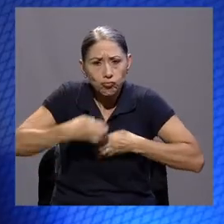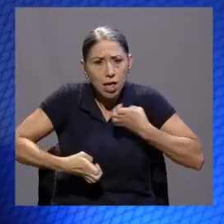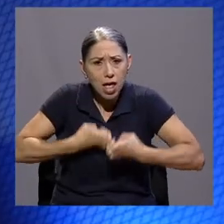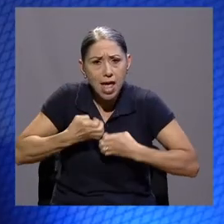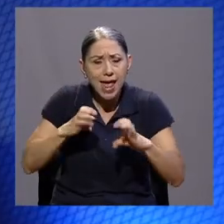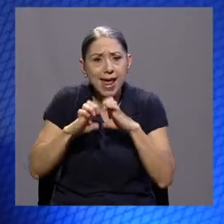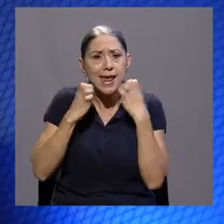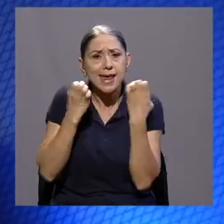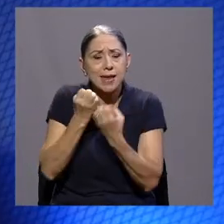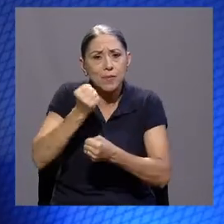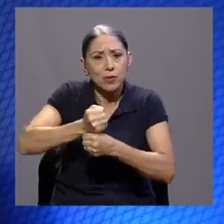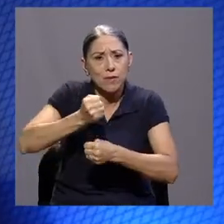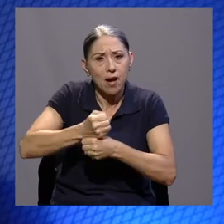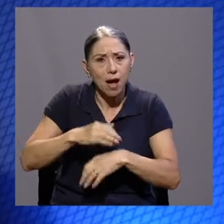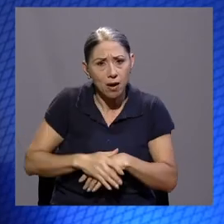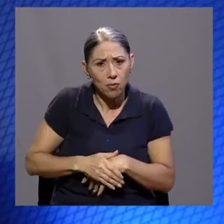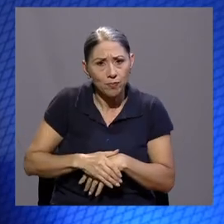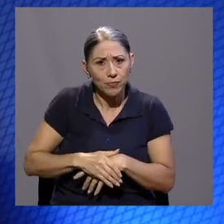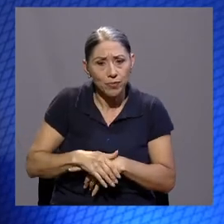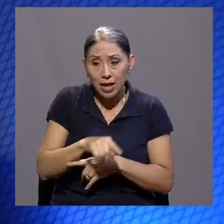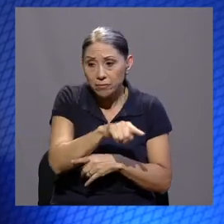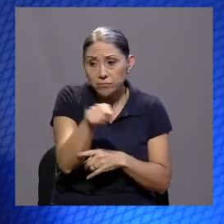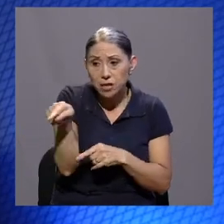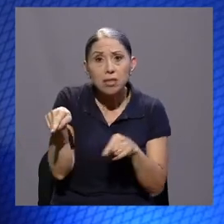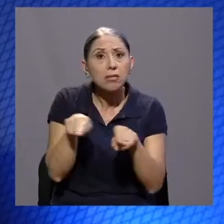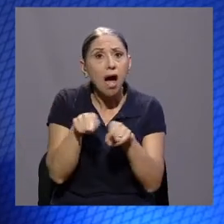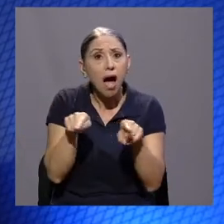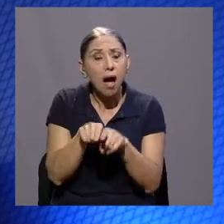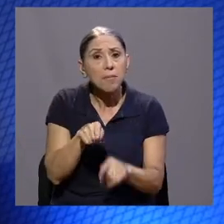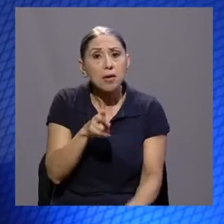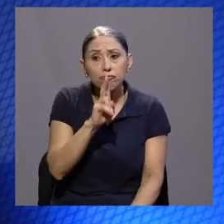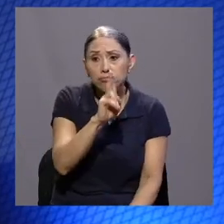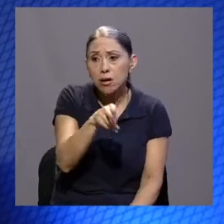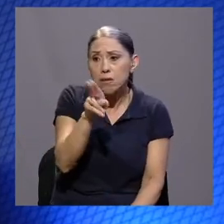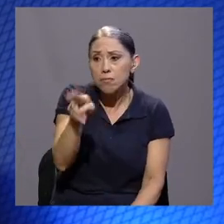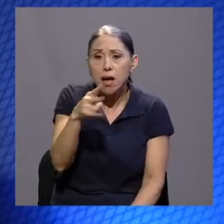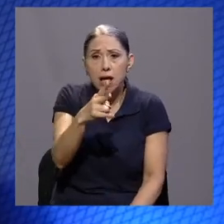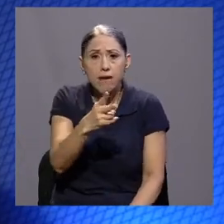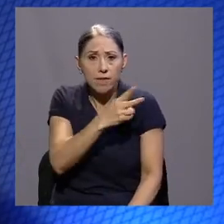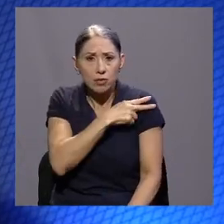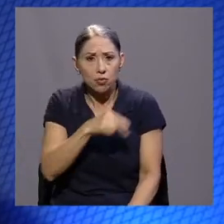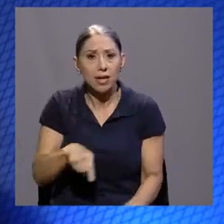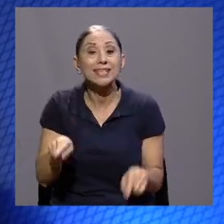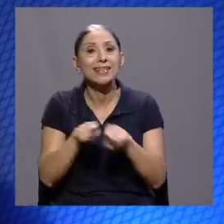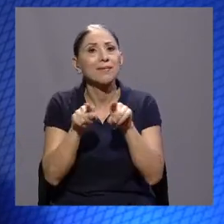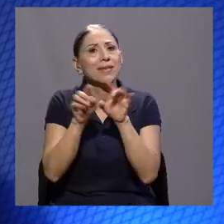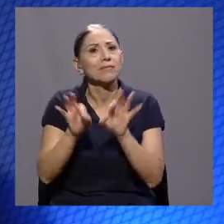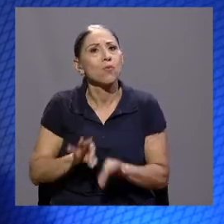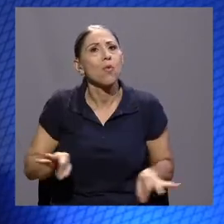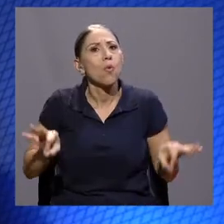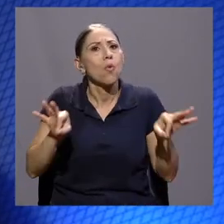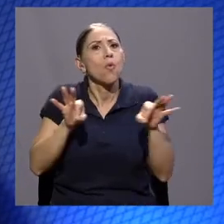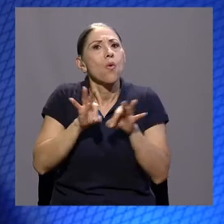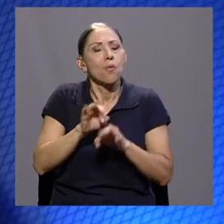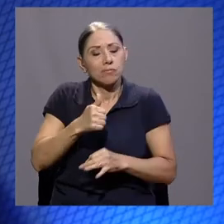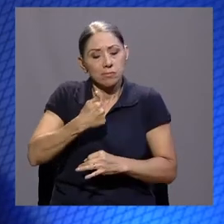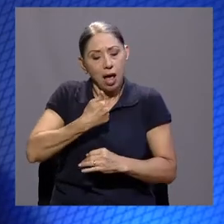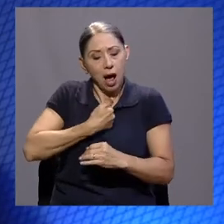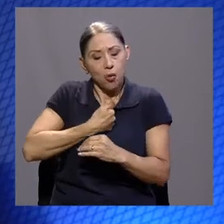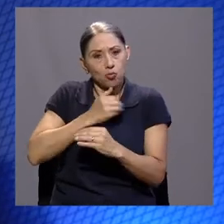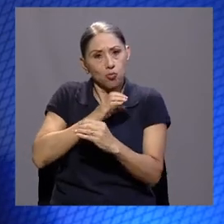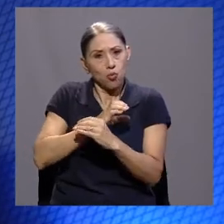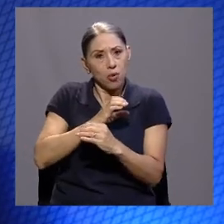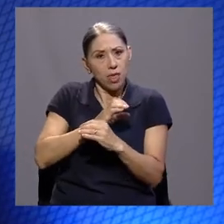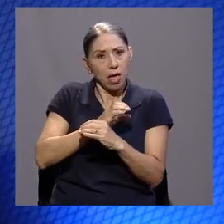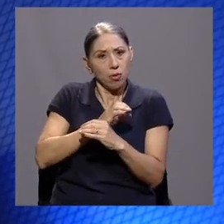se tienen a cargo, o hasta las mismas jefaturas, ¿verdad? Y lo más importante, el autocuidado de los cambios anímicos.